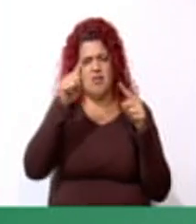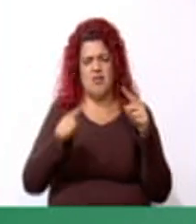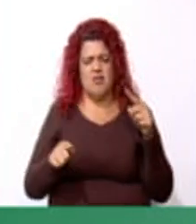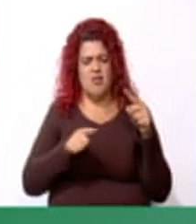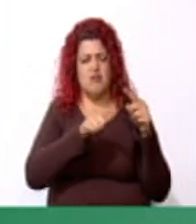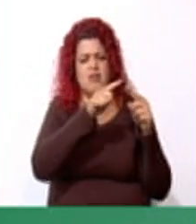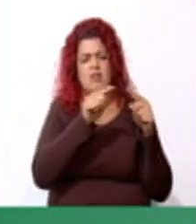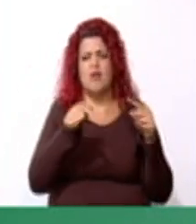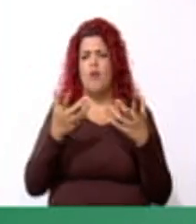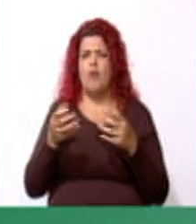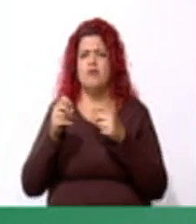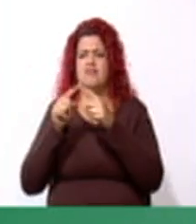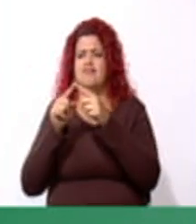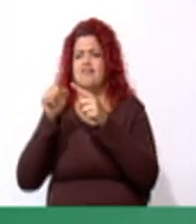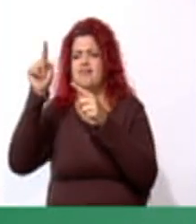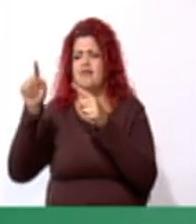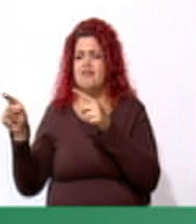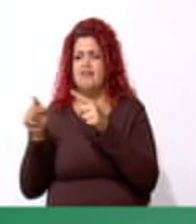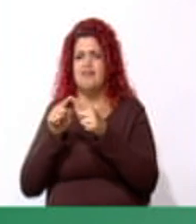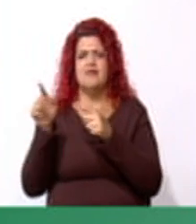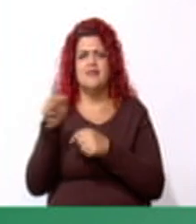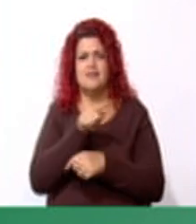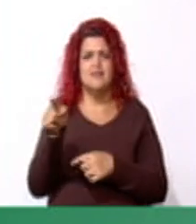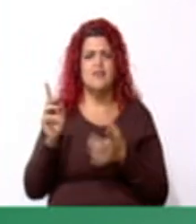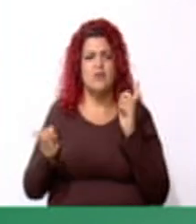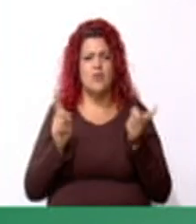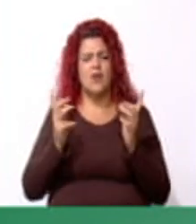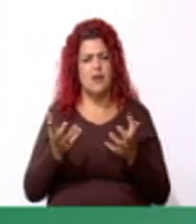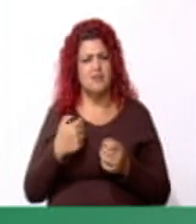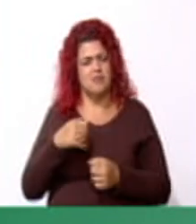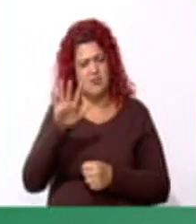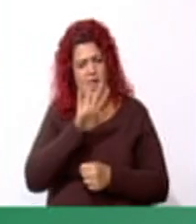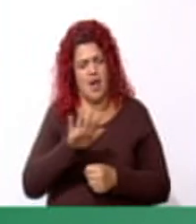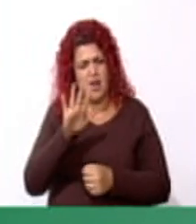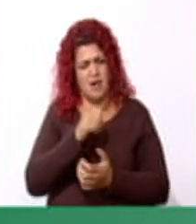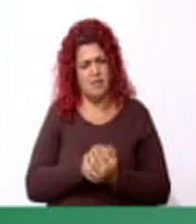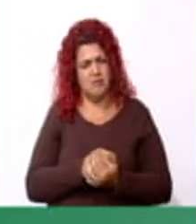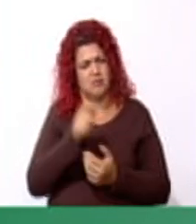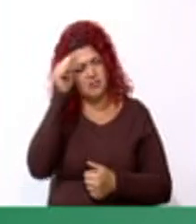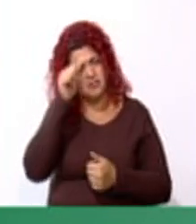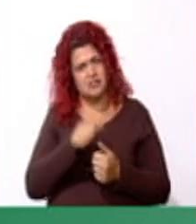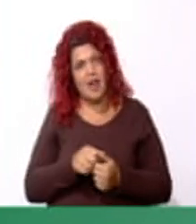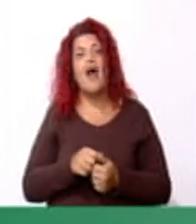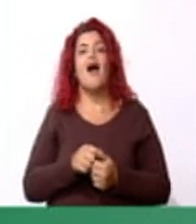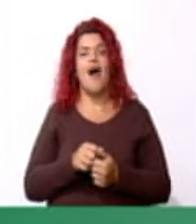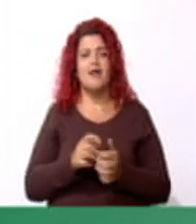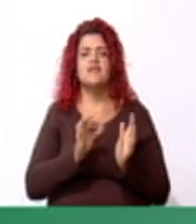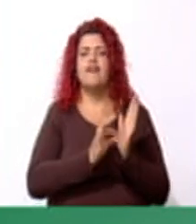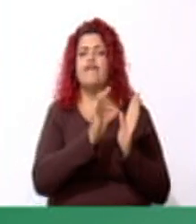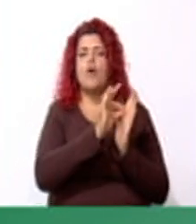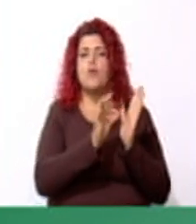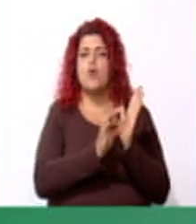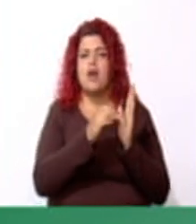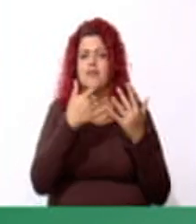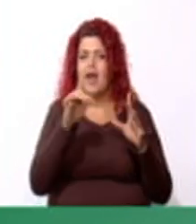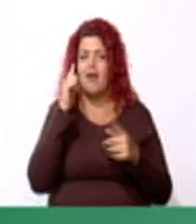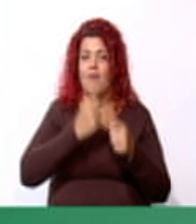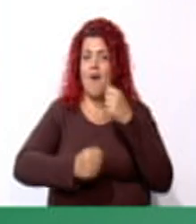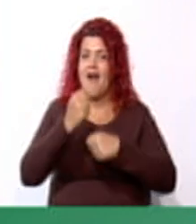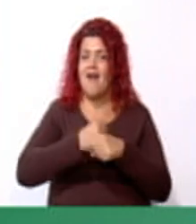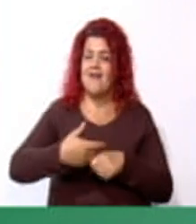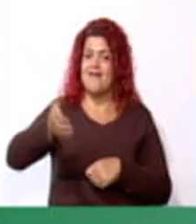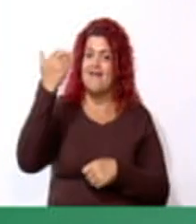Lo tenemos. ¿Recuerdan cómo determinarlo? Pues claro, con las fórmulas que vieron el año pasado.